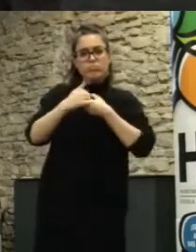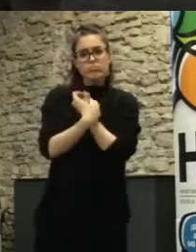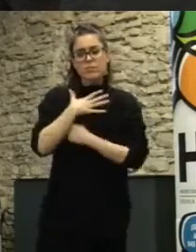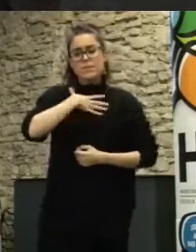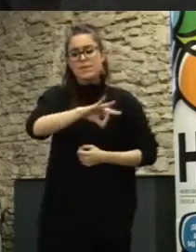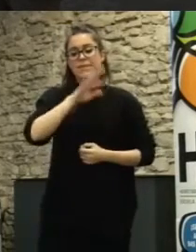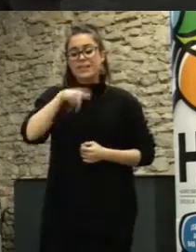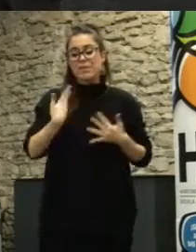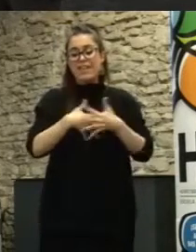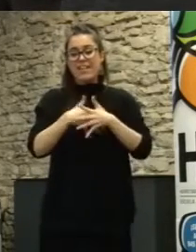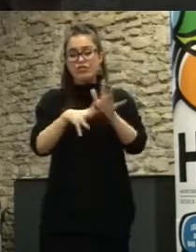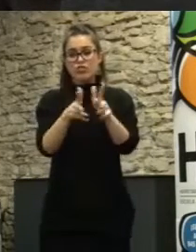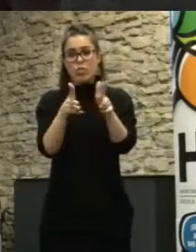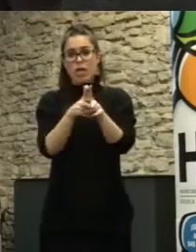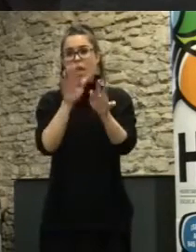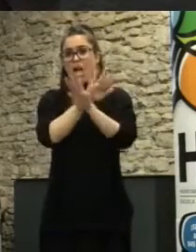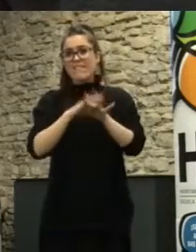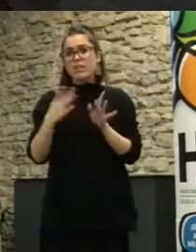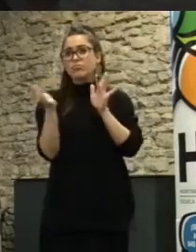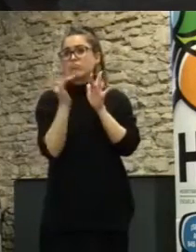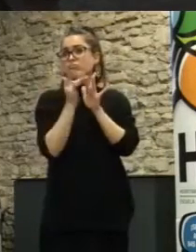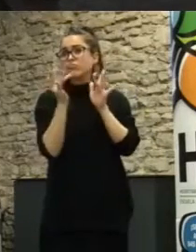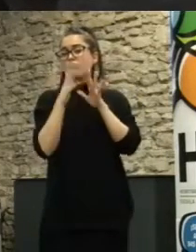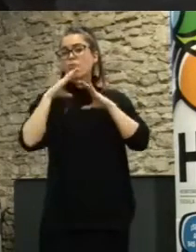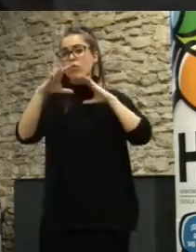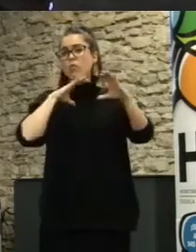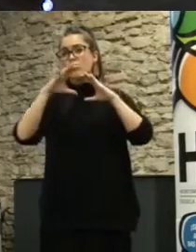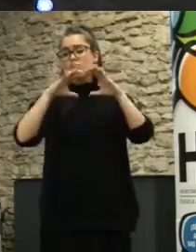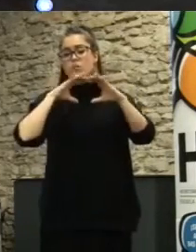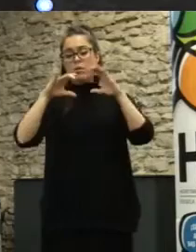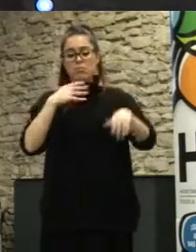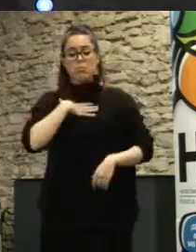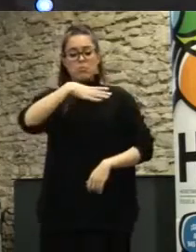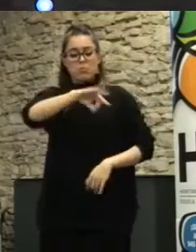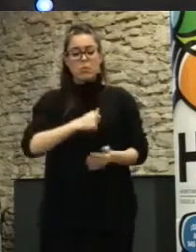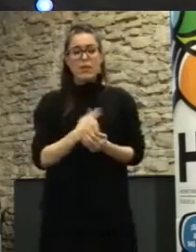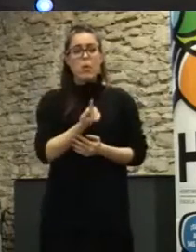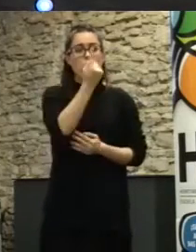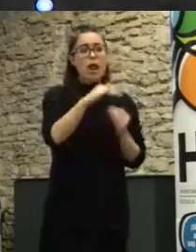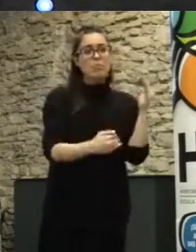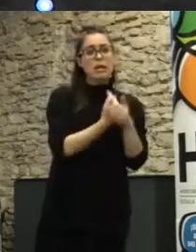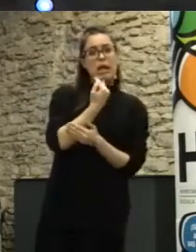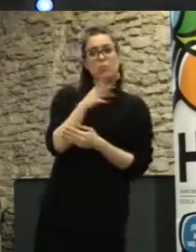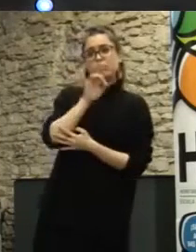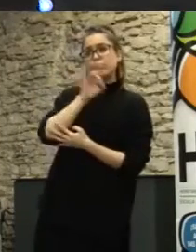una relación y una comunicación asíncrona de tal manera que uno puede participar por la mañana por la tarde o por la noche y